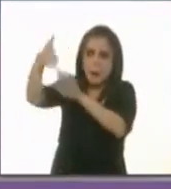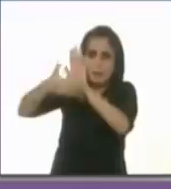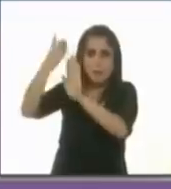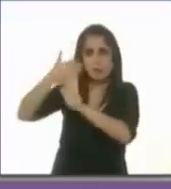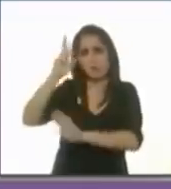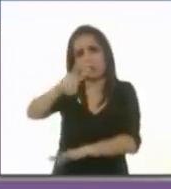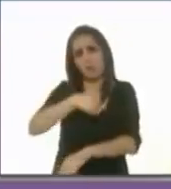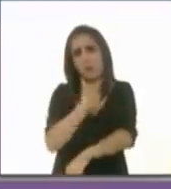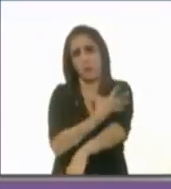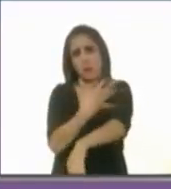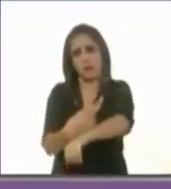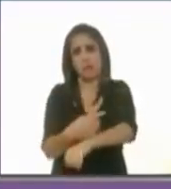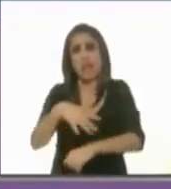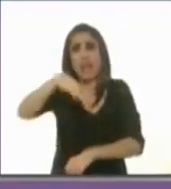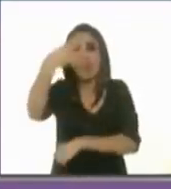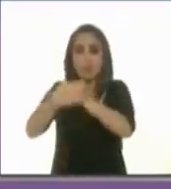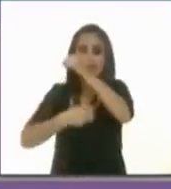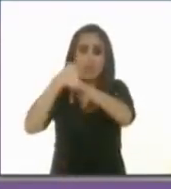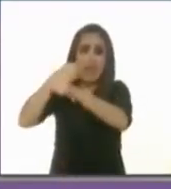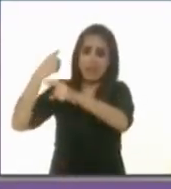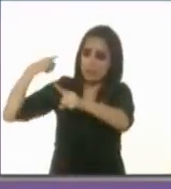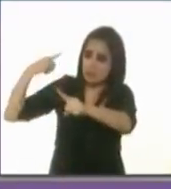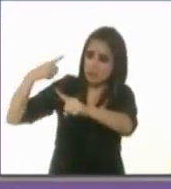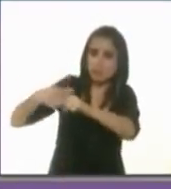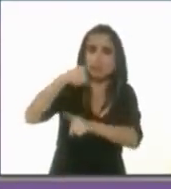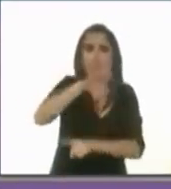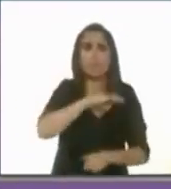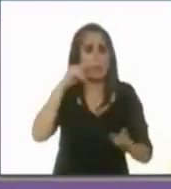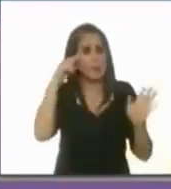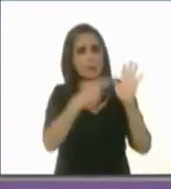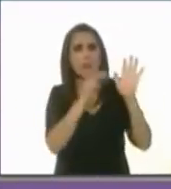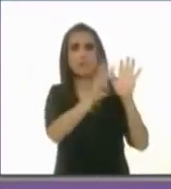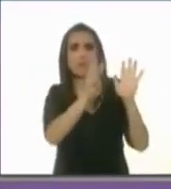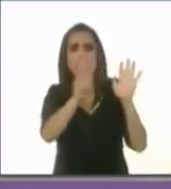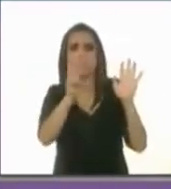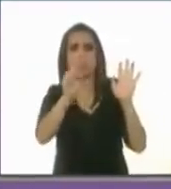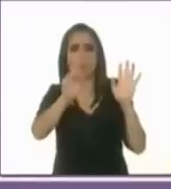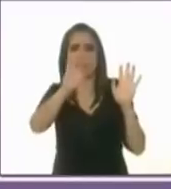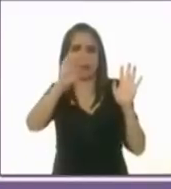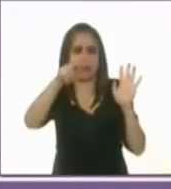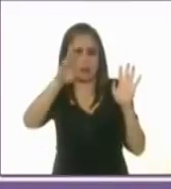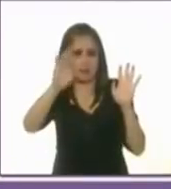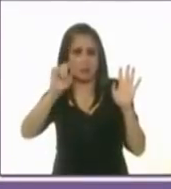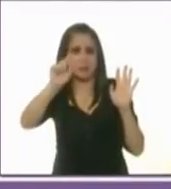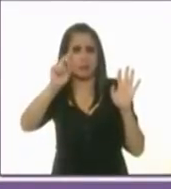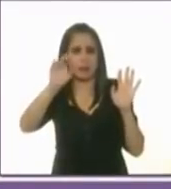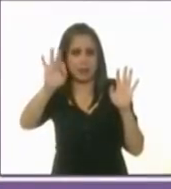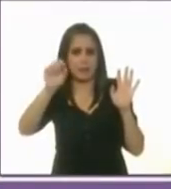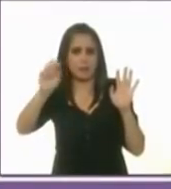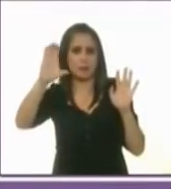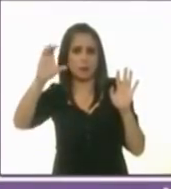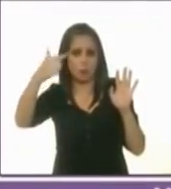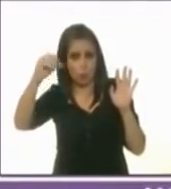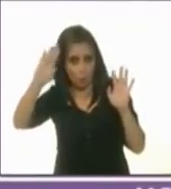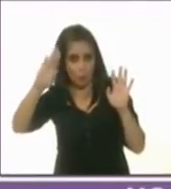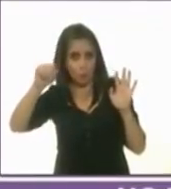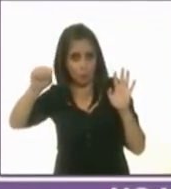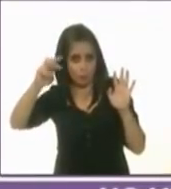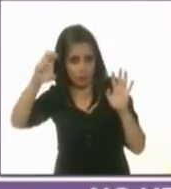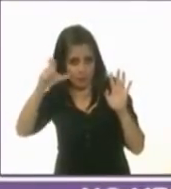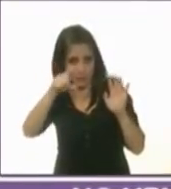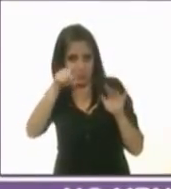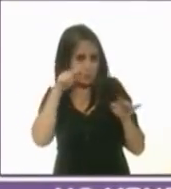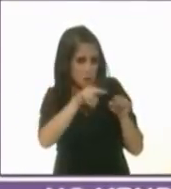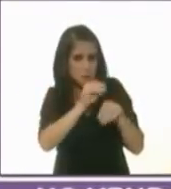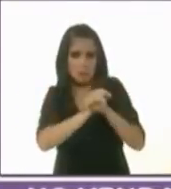la fecha, 14 años después, la puedes encontrar en www.fimevic.df.gov.mx. 14 años después,